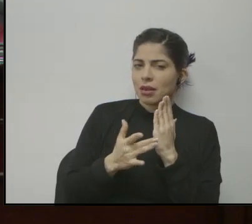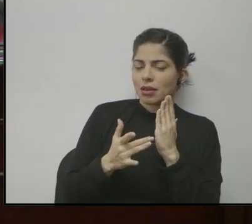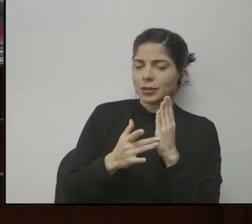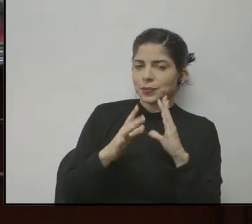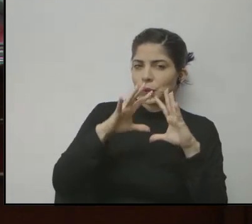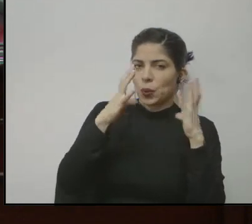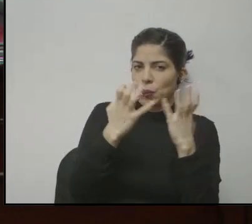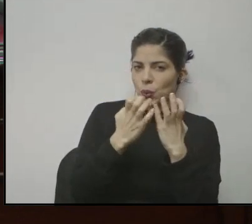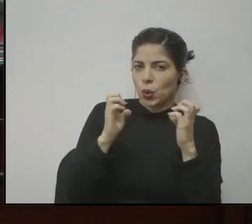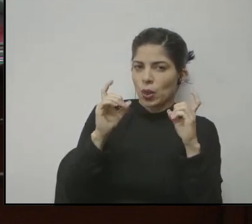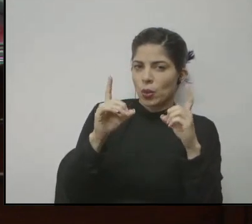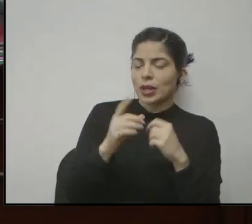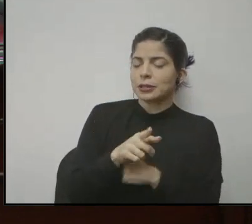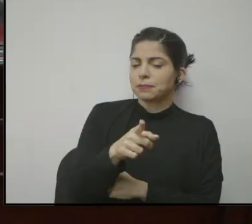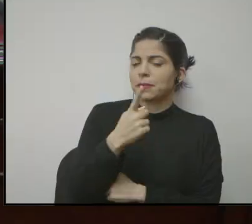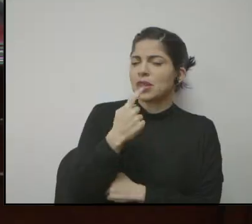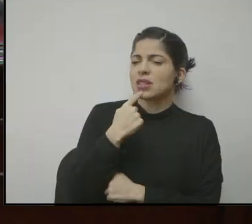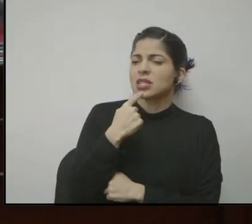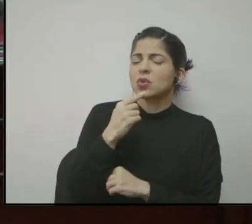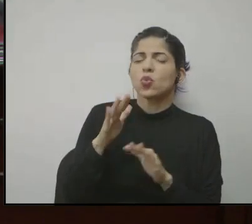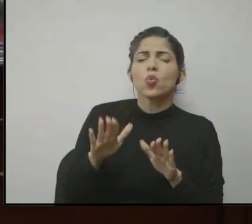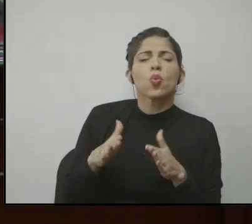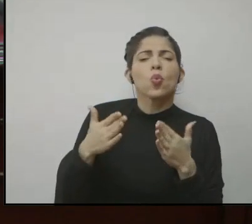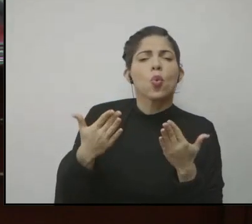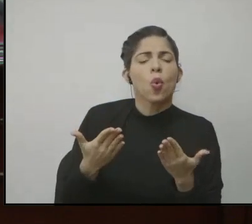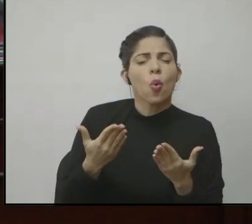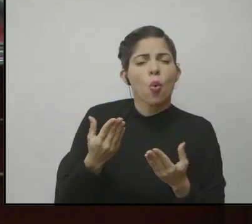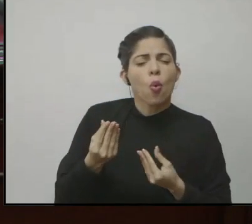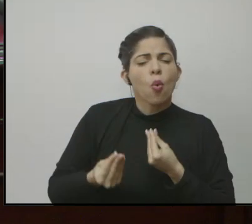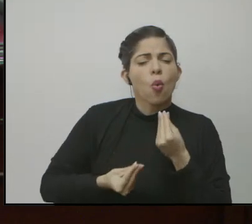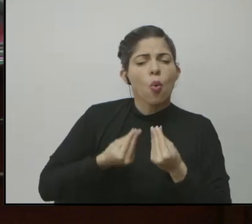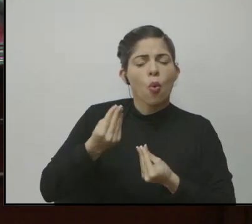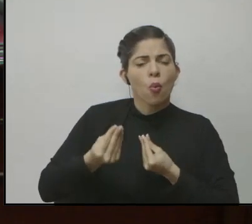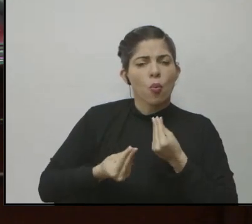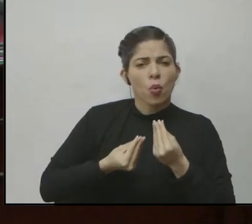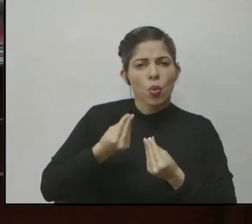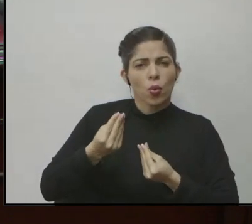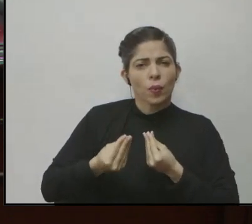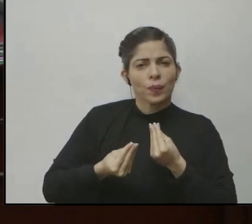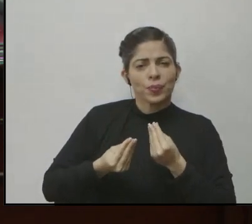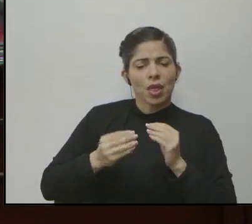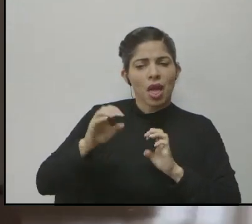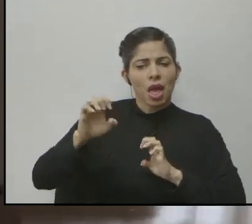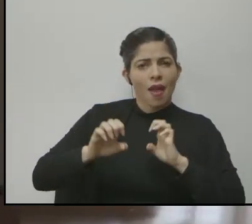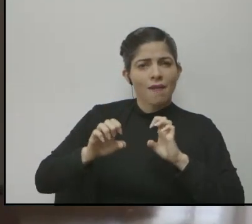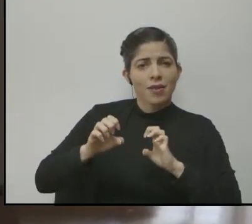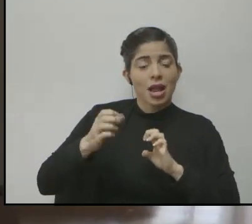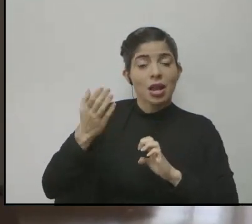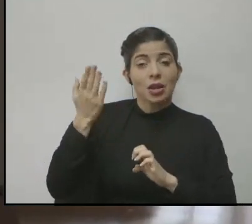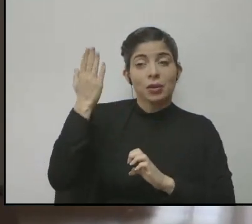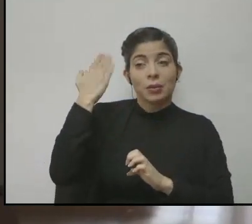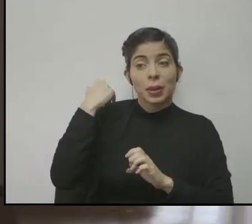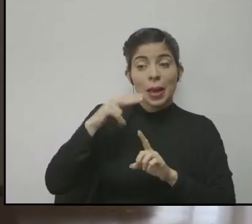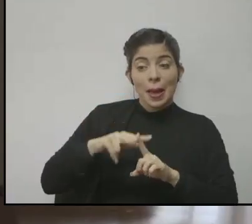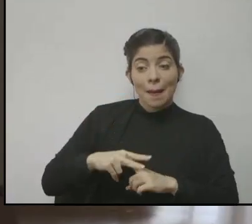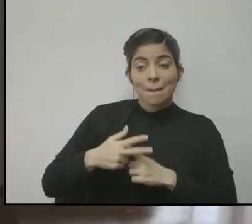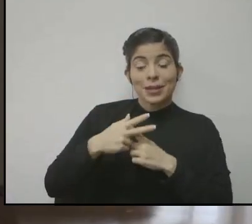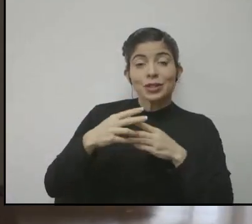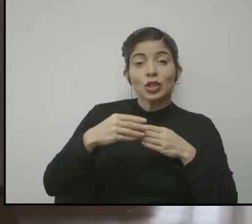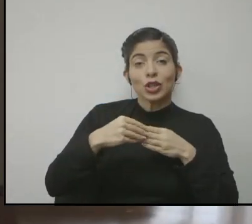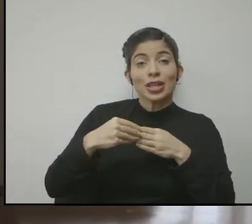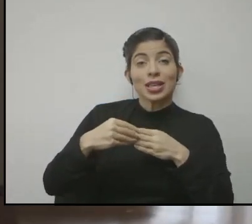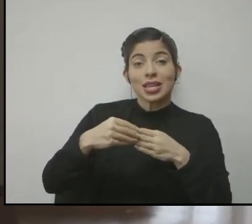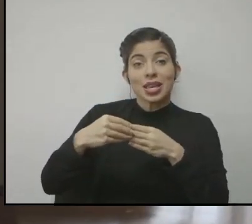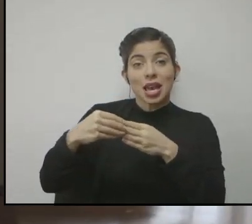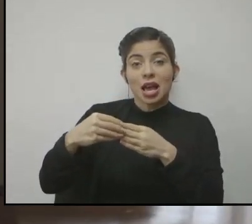educativo pregunta, cómo se va a hacer la evaluación si cuando se empezó con la implementación de las guías